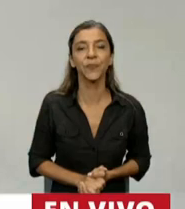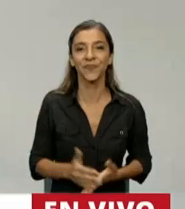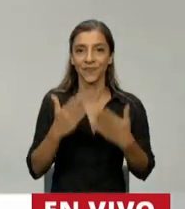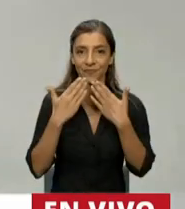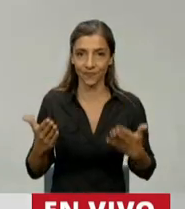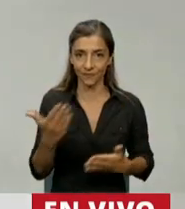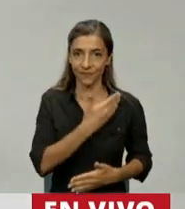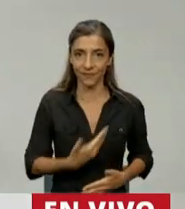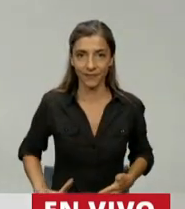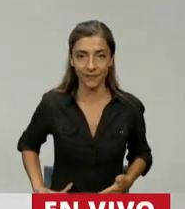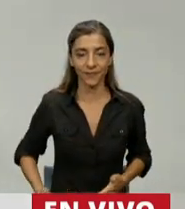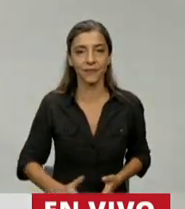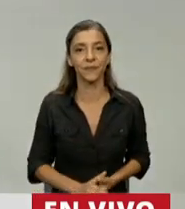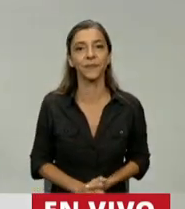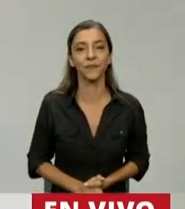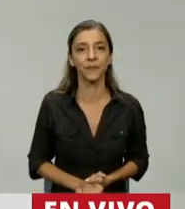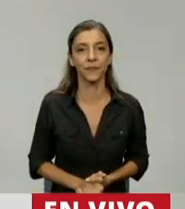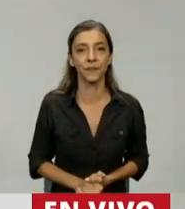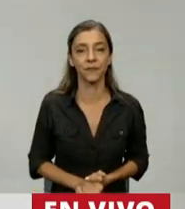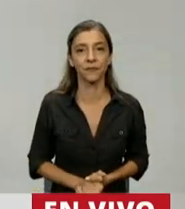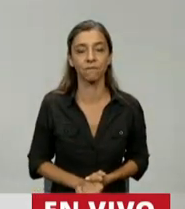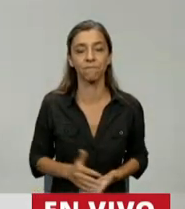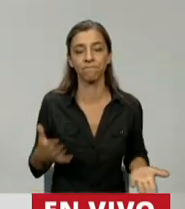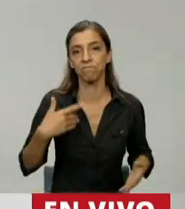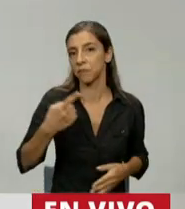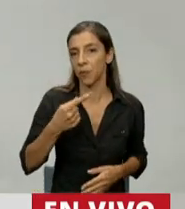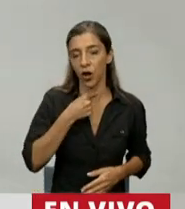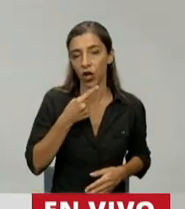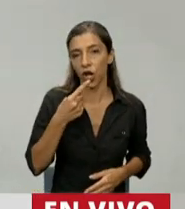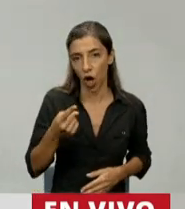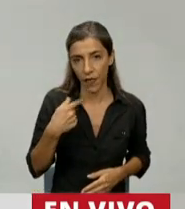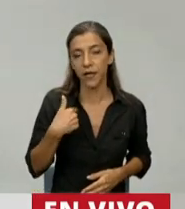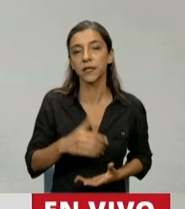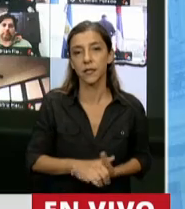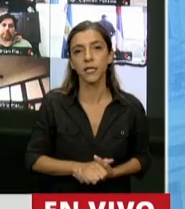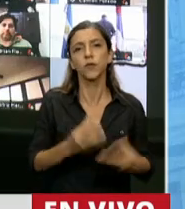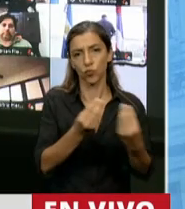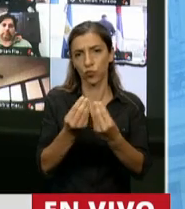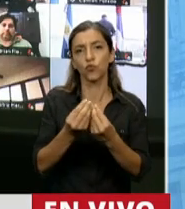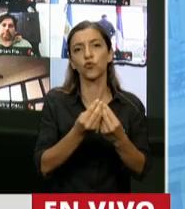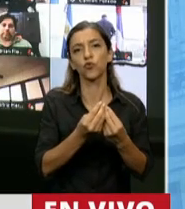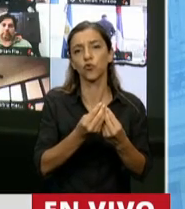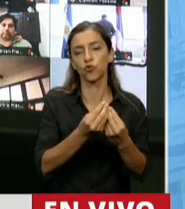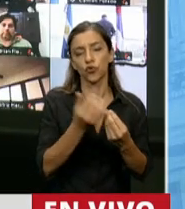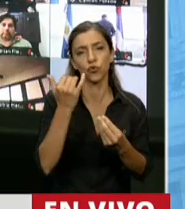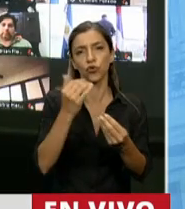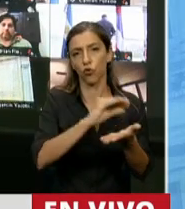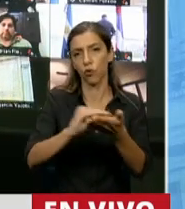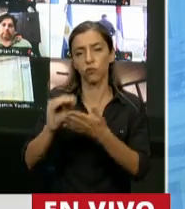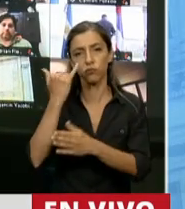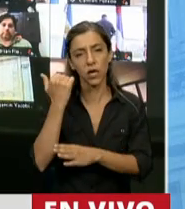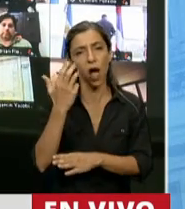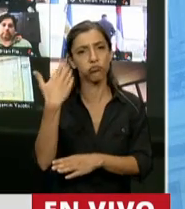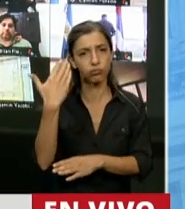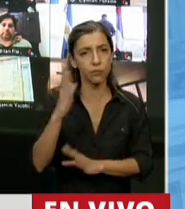Muchas gracias, señor presidente. Lo primero que quiero decir y ratificar aquí, como muchos ya han hecho mención, es que esta